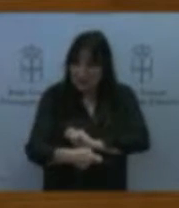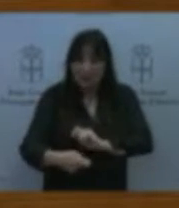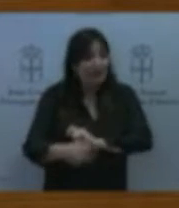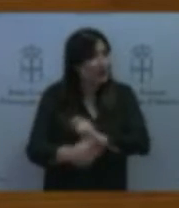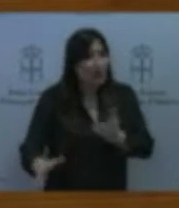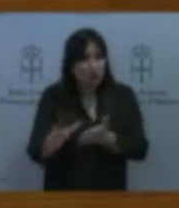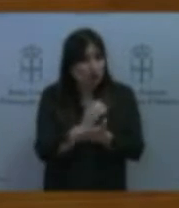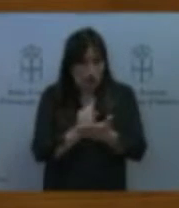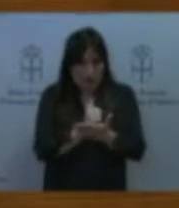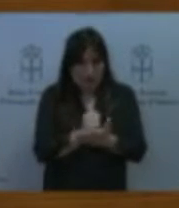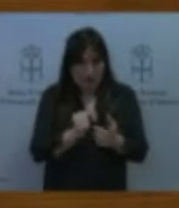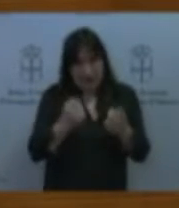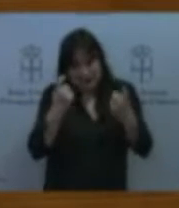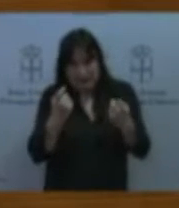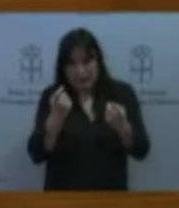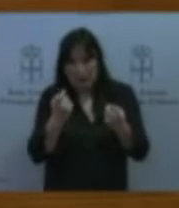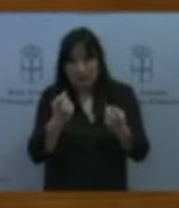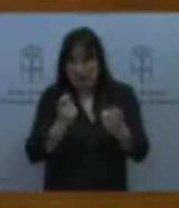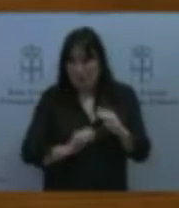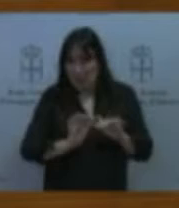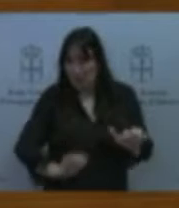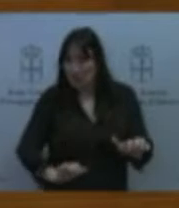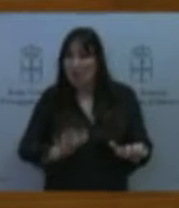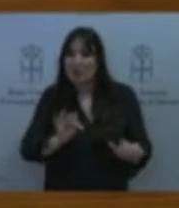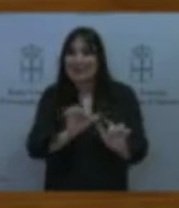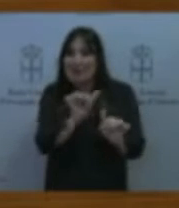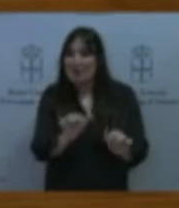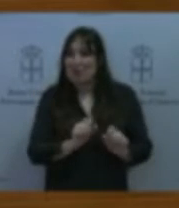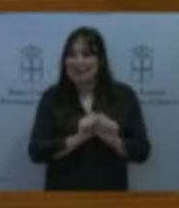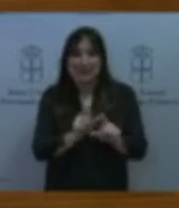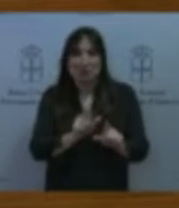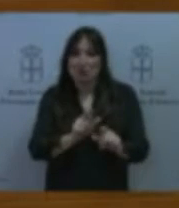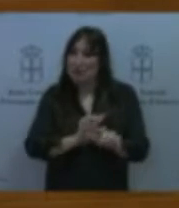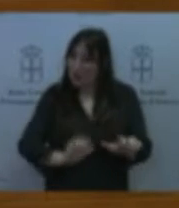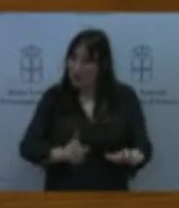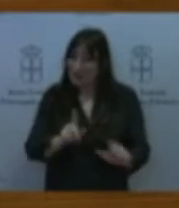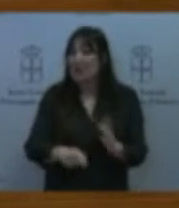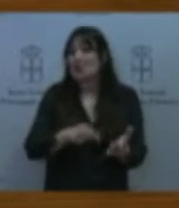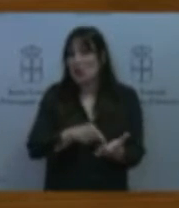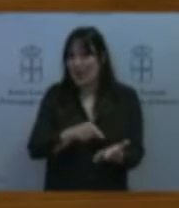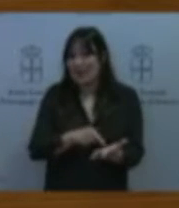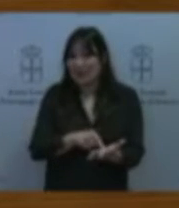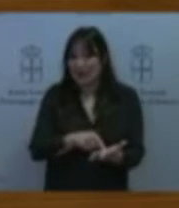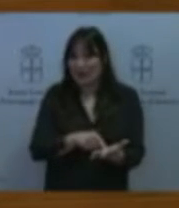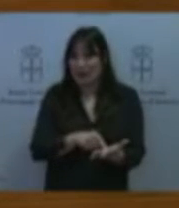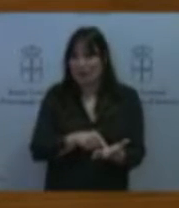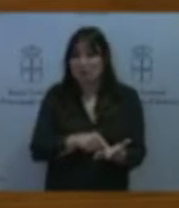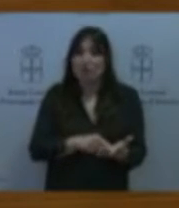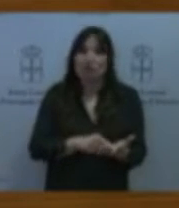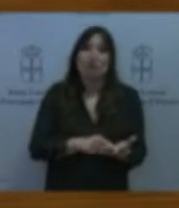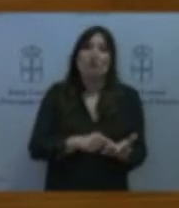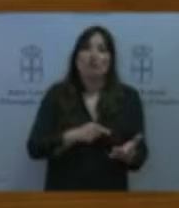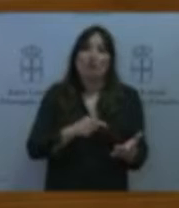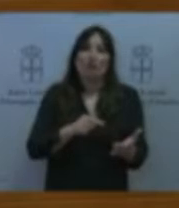modos de transporte que exigen además una adecuada combinación para armonizar el funcionamiento de los mismos.